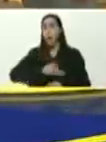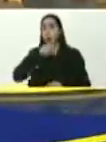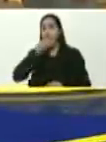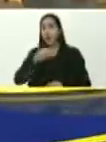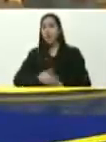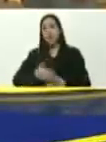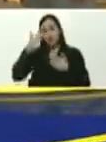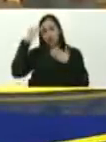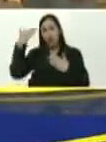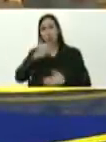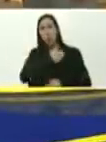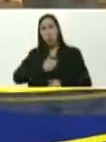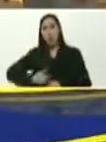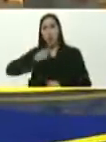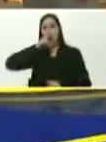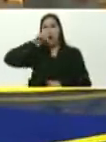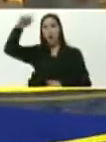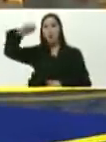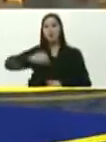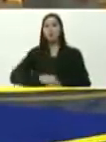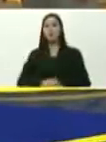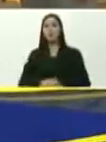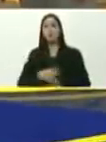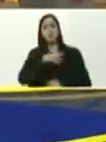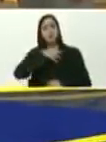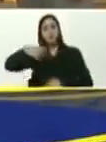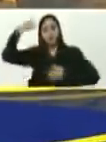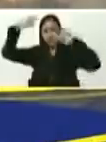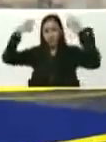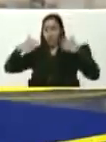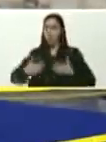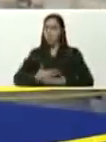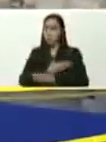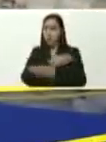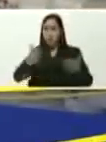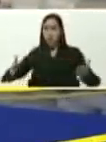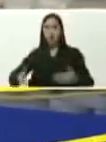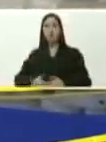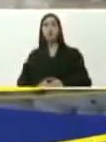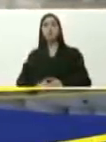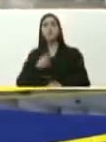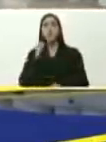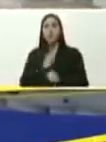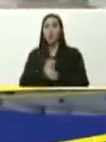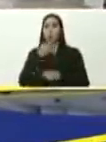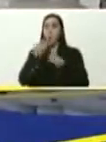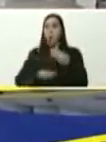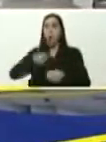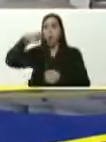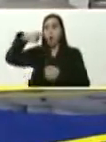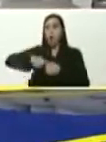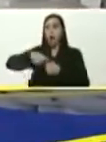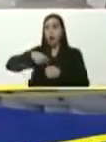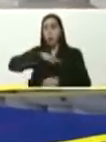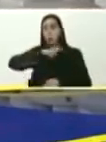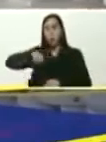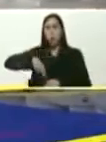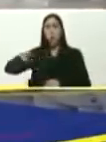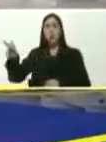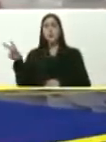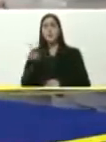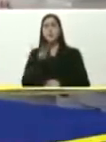recibe usted un saludo, afectuoso, patriótico, chavista, de toda la fuerza, labor, gasífera, de nuestro país,